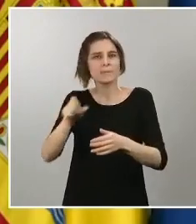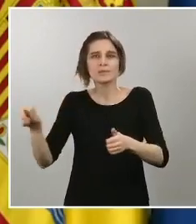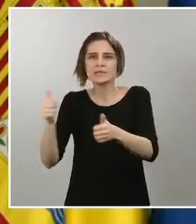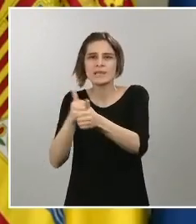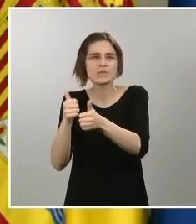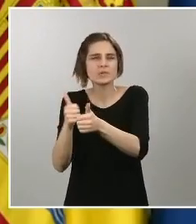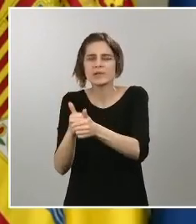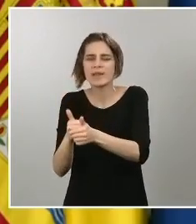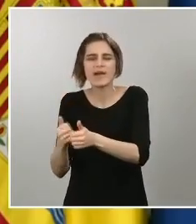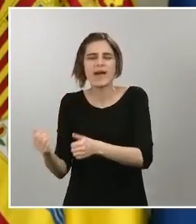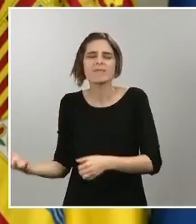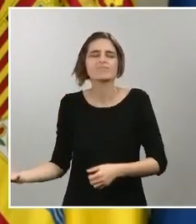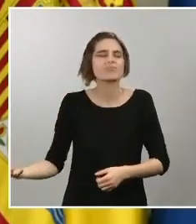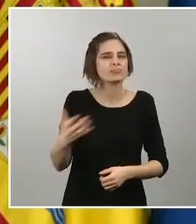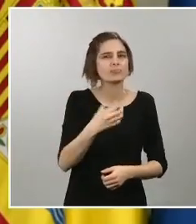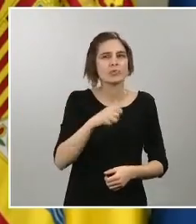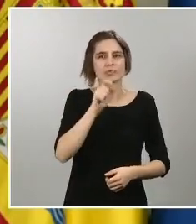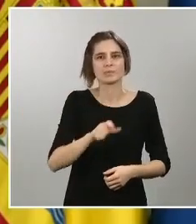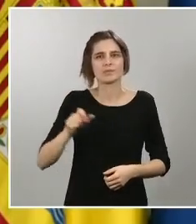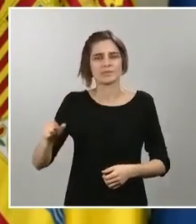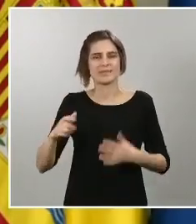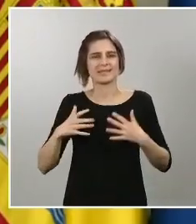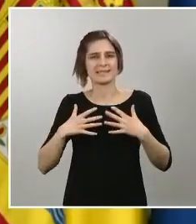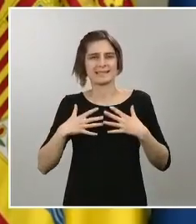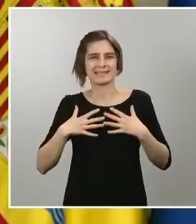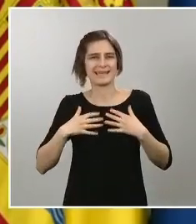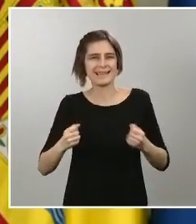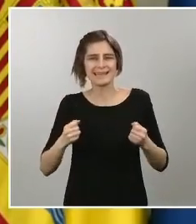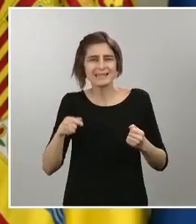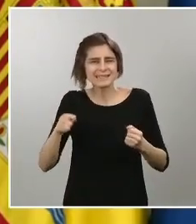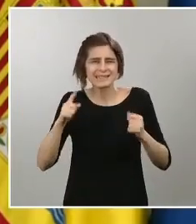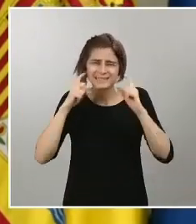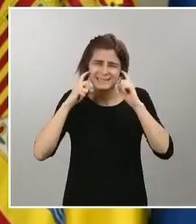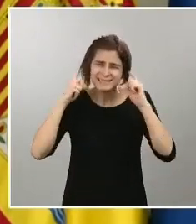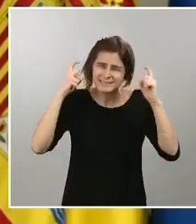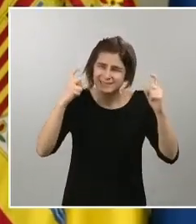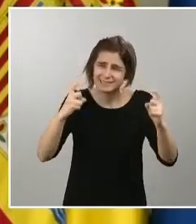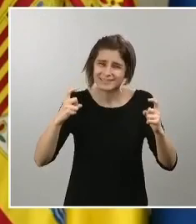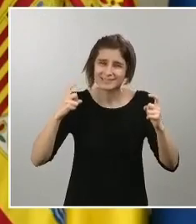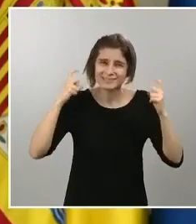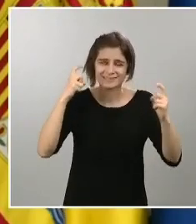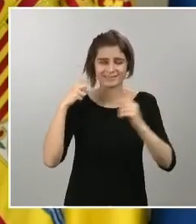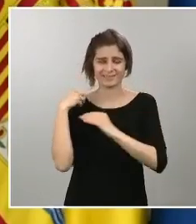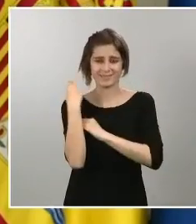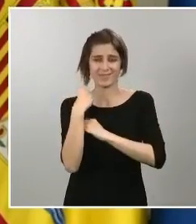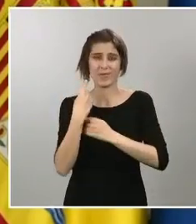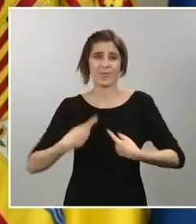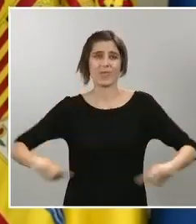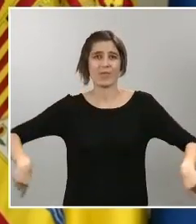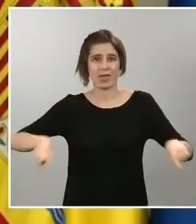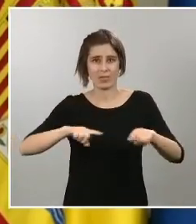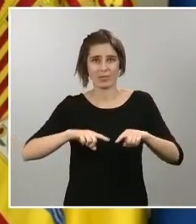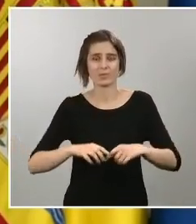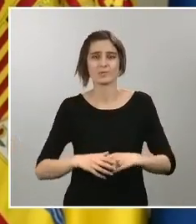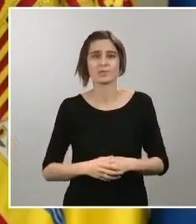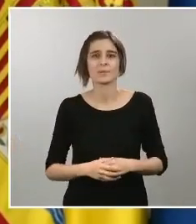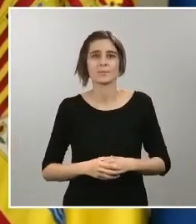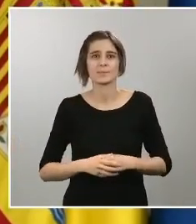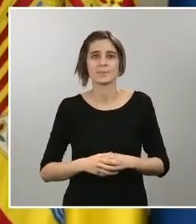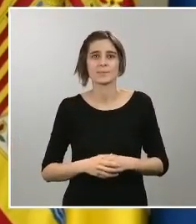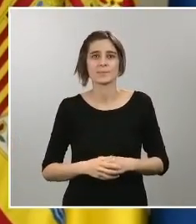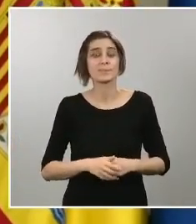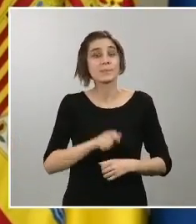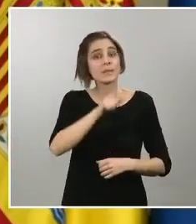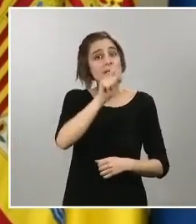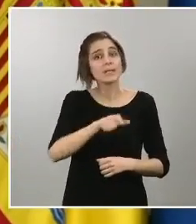sanitario que se está dejando la piel en nuestros cuidados también a todos los trabajadores y trabajadoras de los